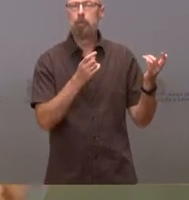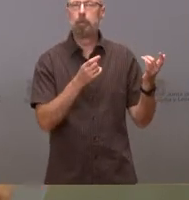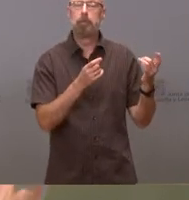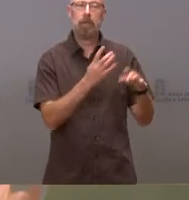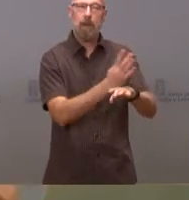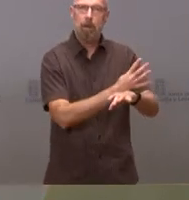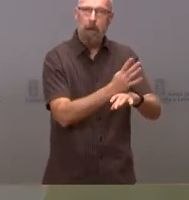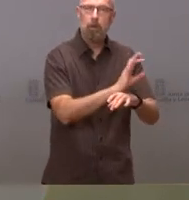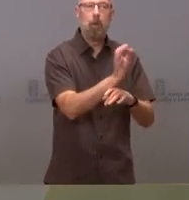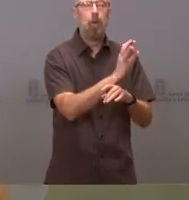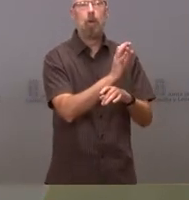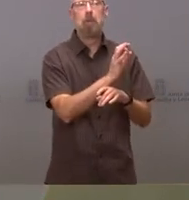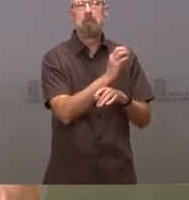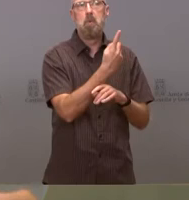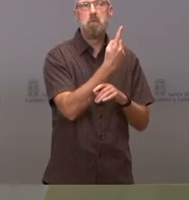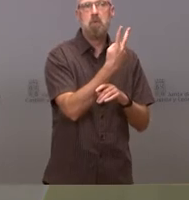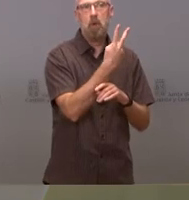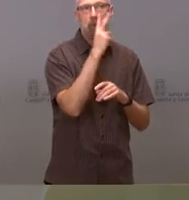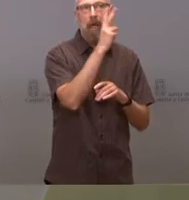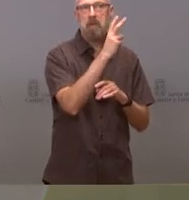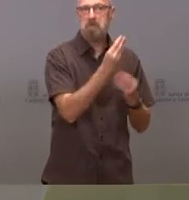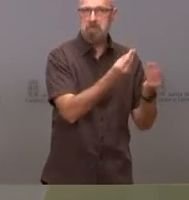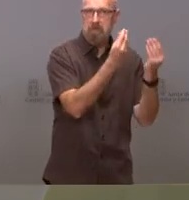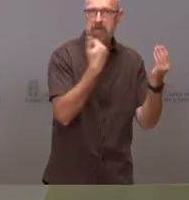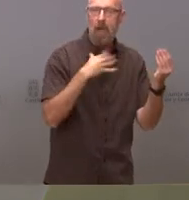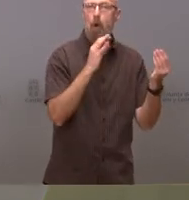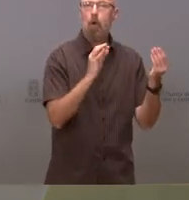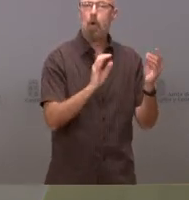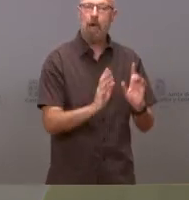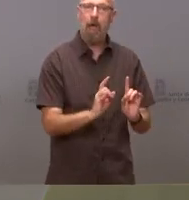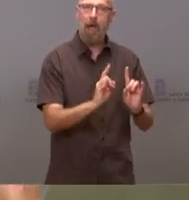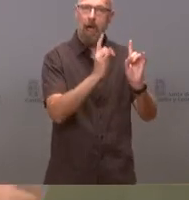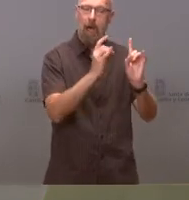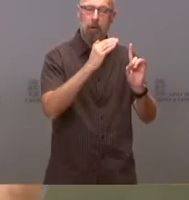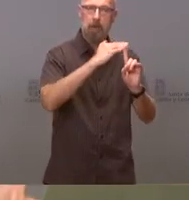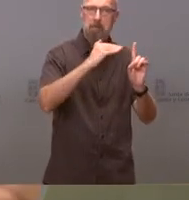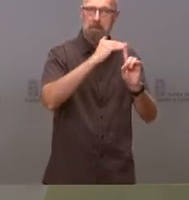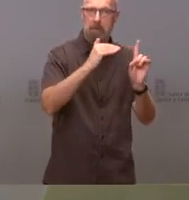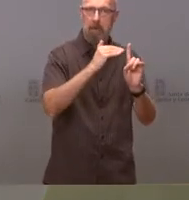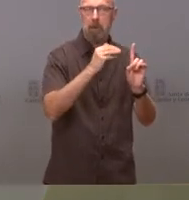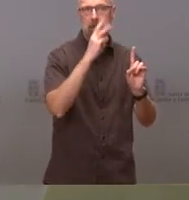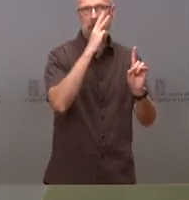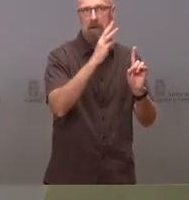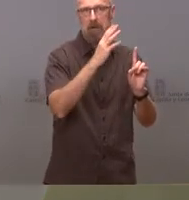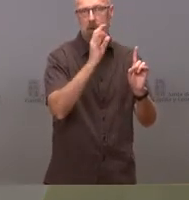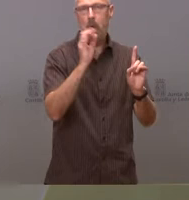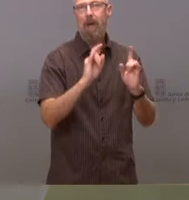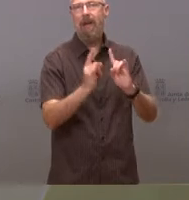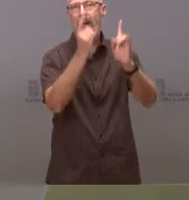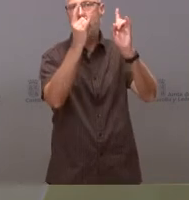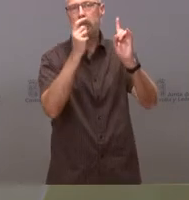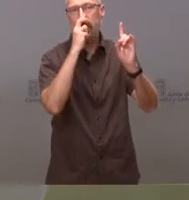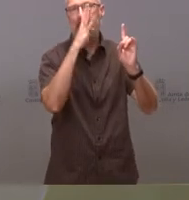se regeneran en uno o dos años, ya sean Montebajo o Matorral, que puede ser dos o tres años, y arbolado, pues dependiendo de la calidad, más años. Y habrá que